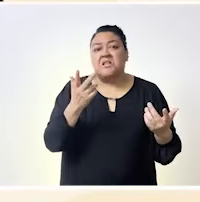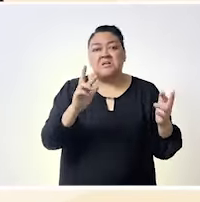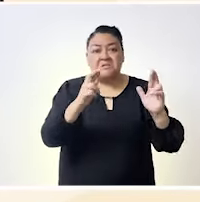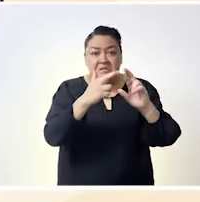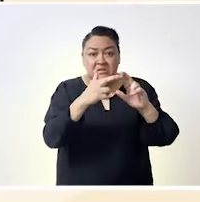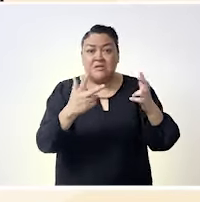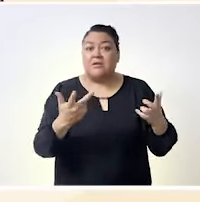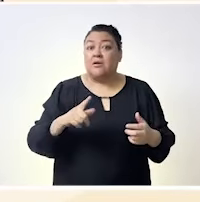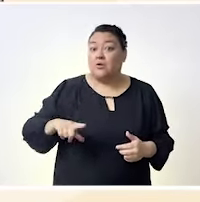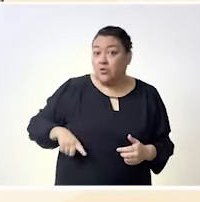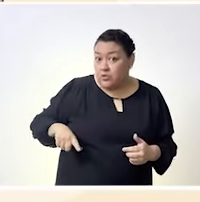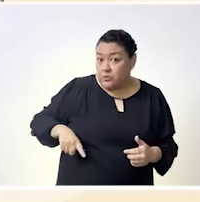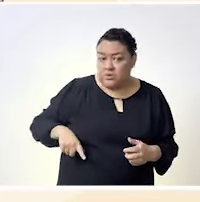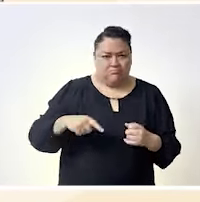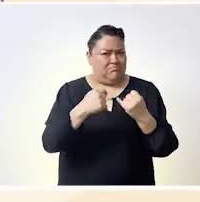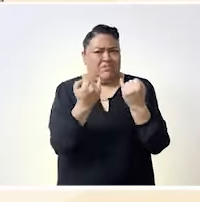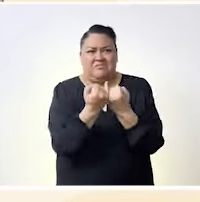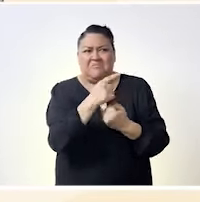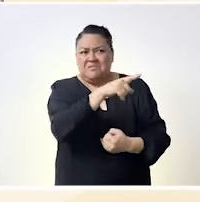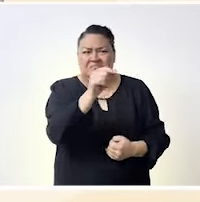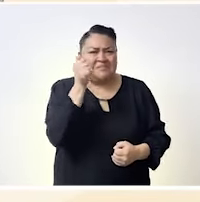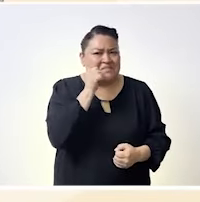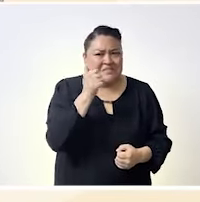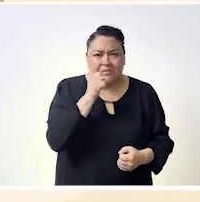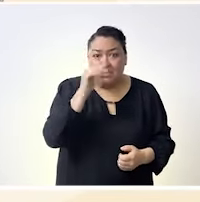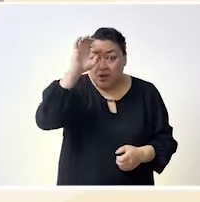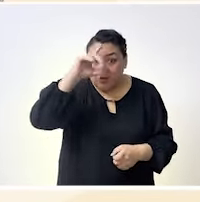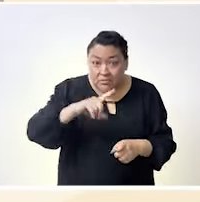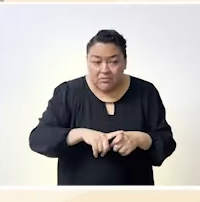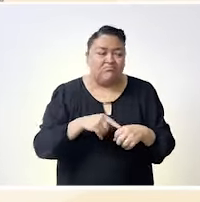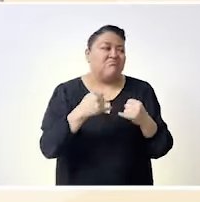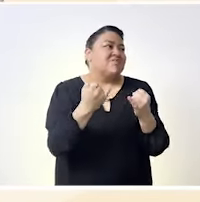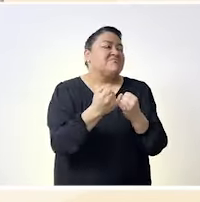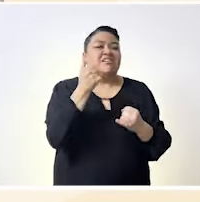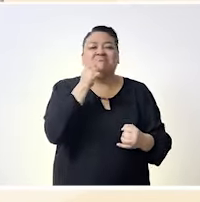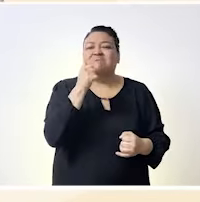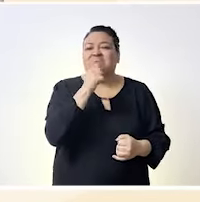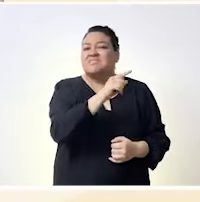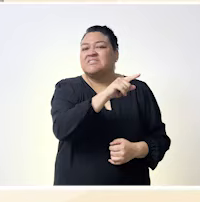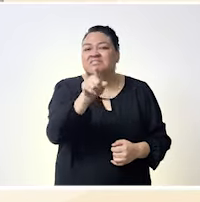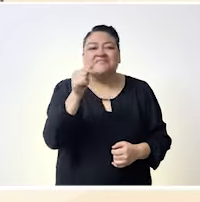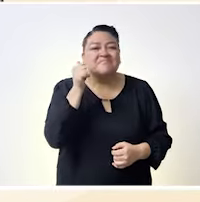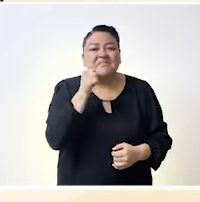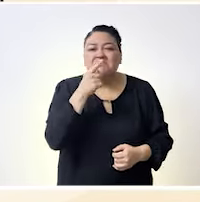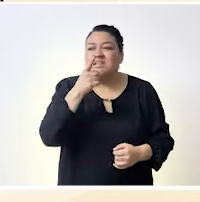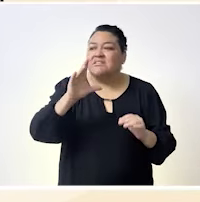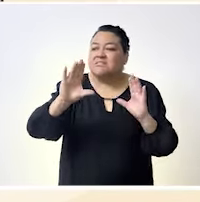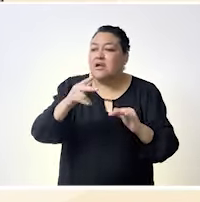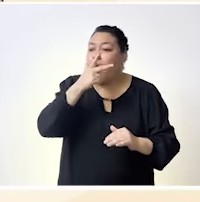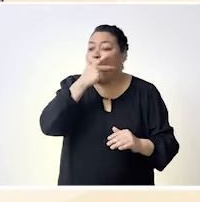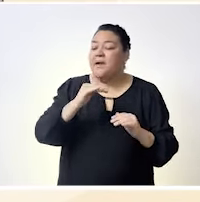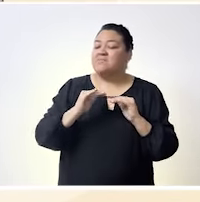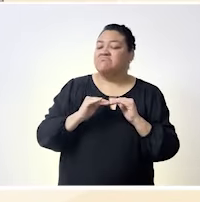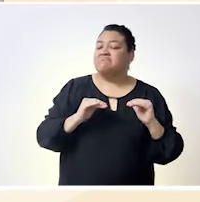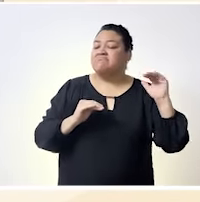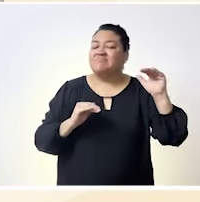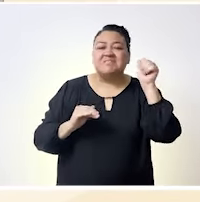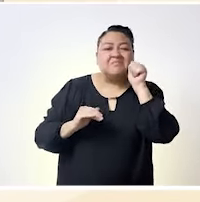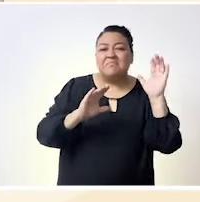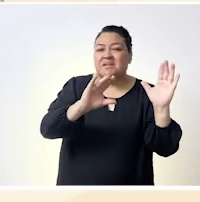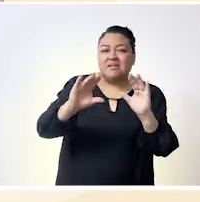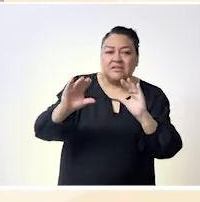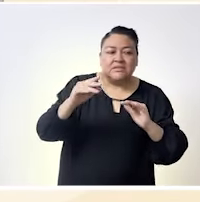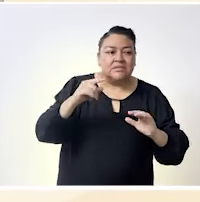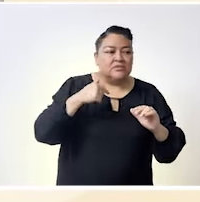escuela en la iglesia el propio estado patriarcal la industria cultural bueno me habla entonces en donde estoy